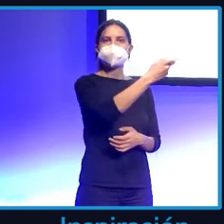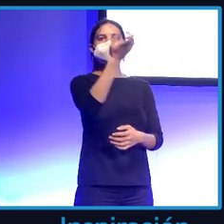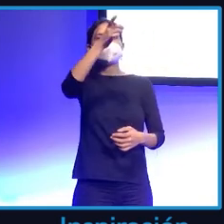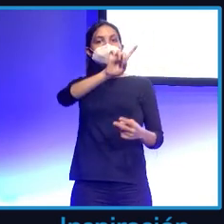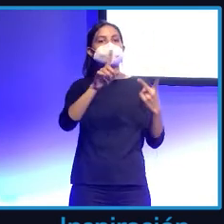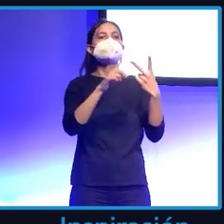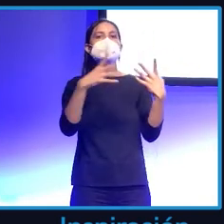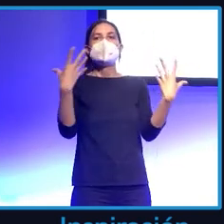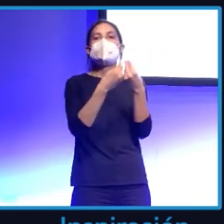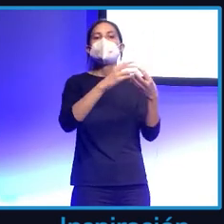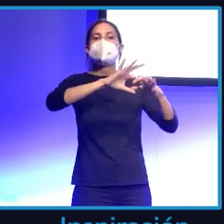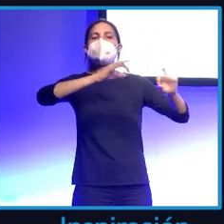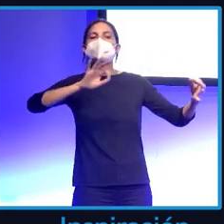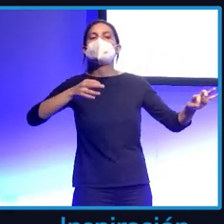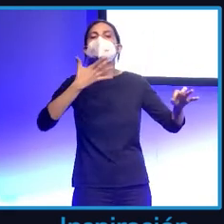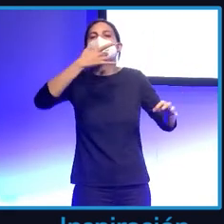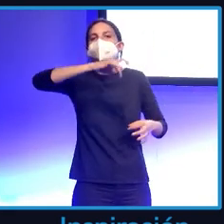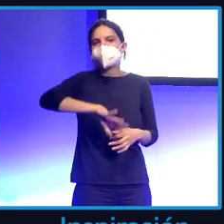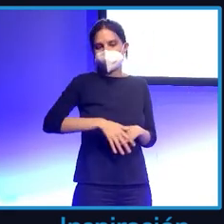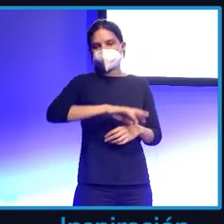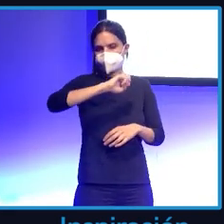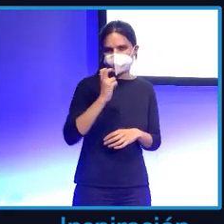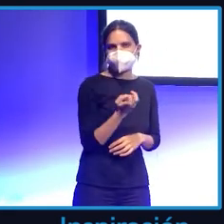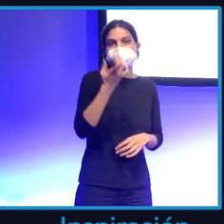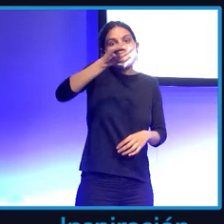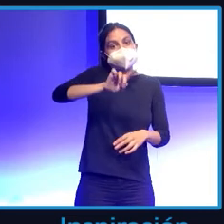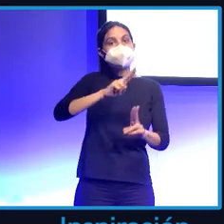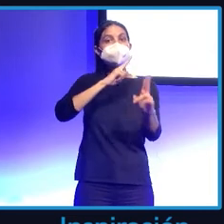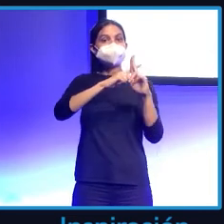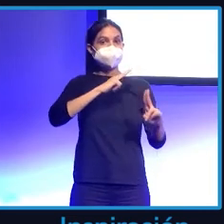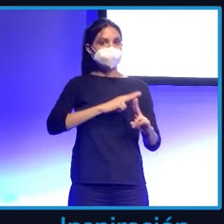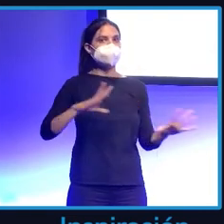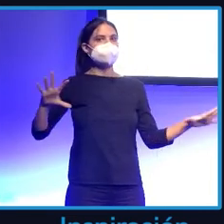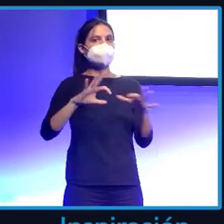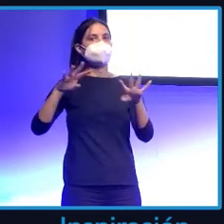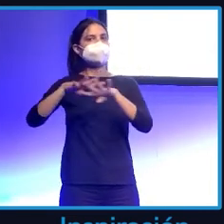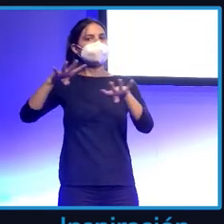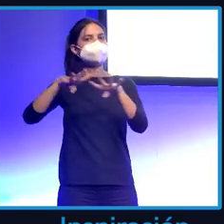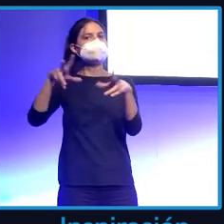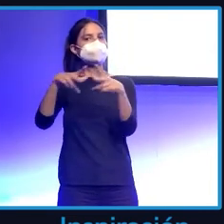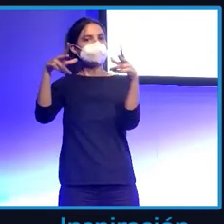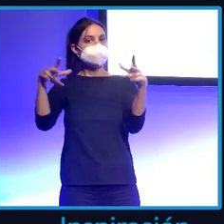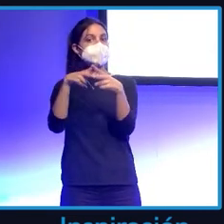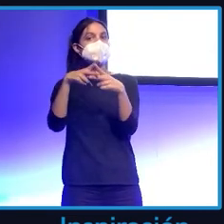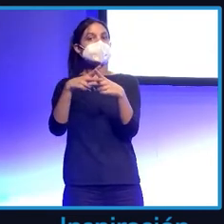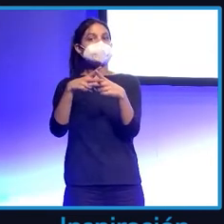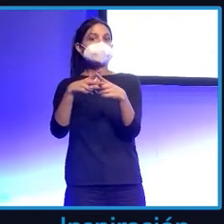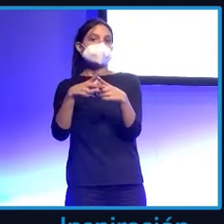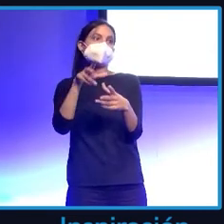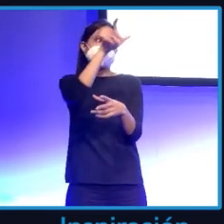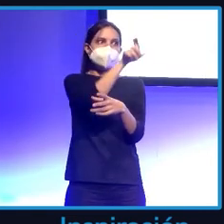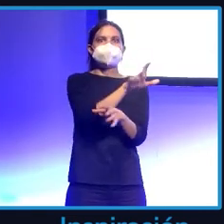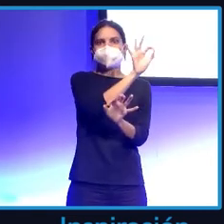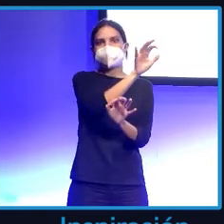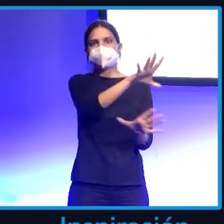iba, etc. También tenemos datos sobre las redes sociales que tiene registrado. En